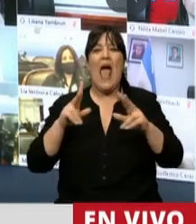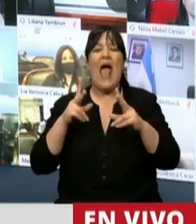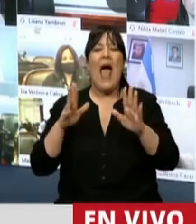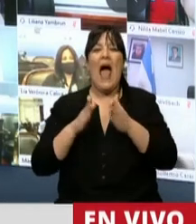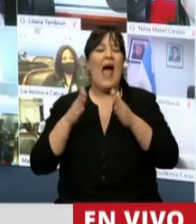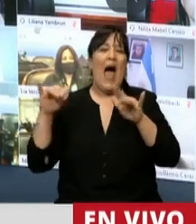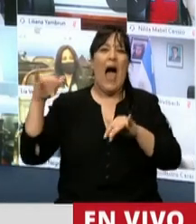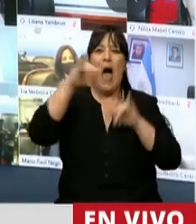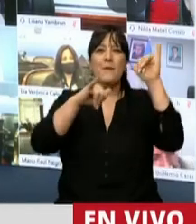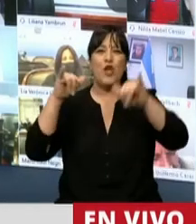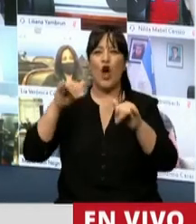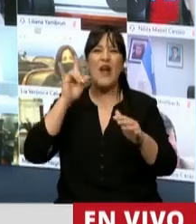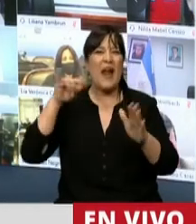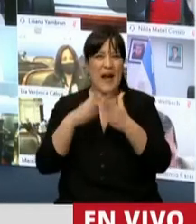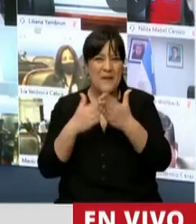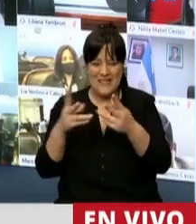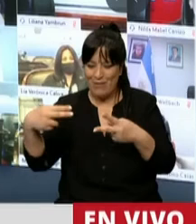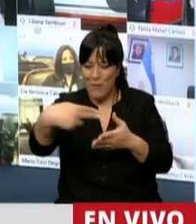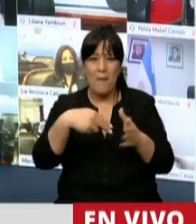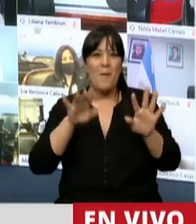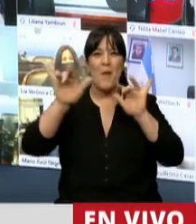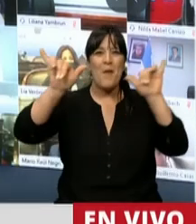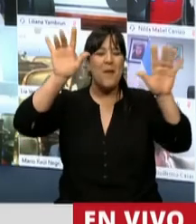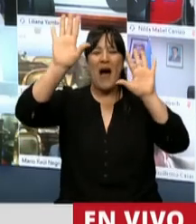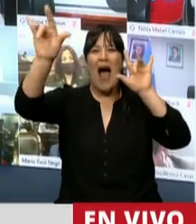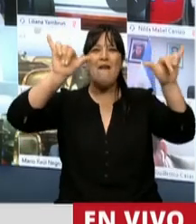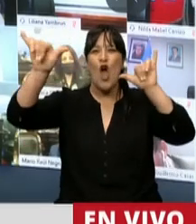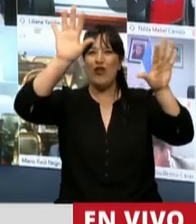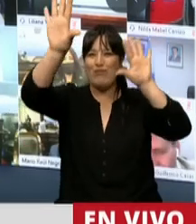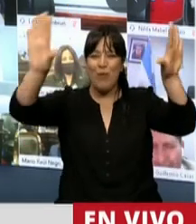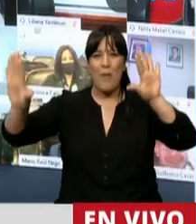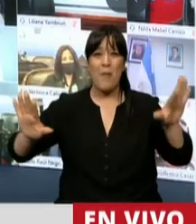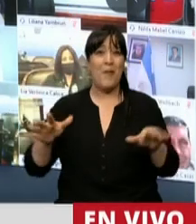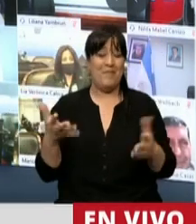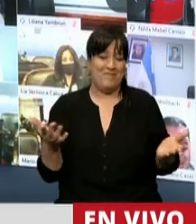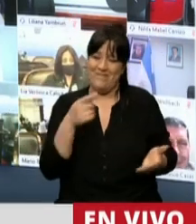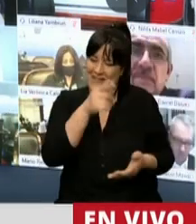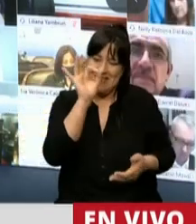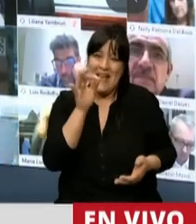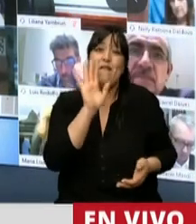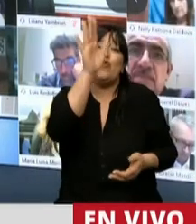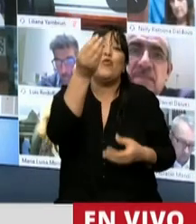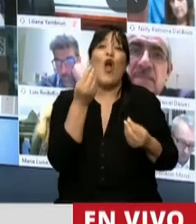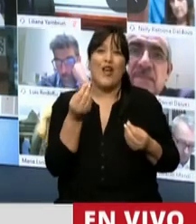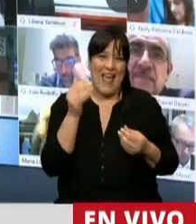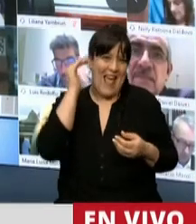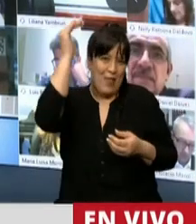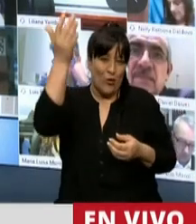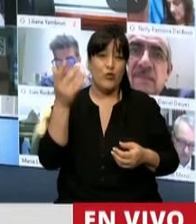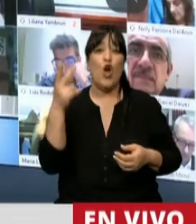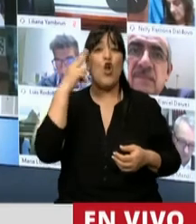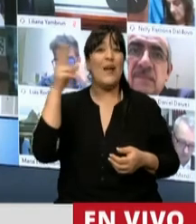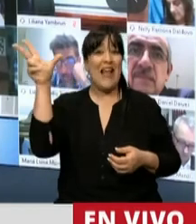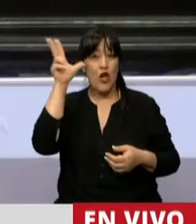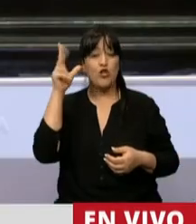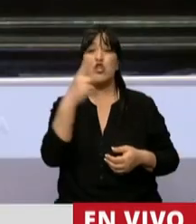revistas. No hacía falta preguntarle a ese nene qué quería hacer cuando fuera grande. En el 98 quedó entre